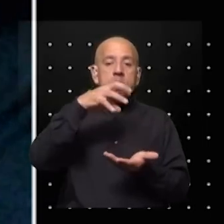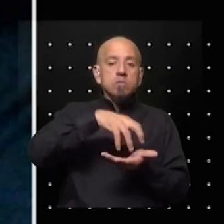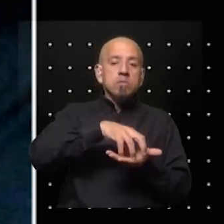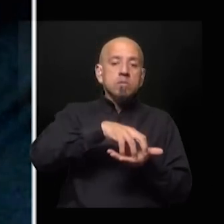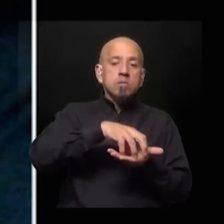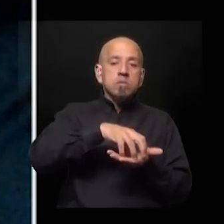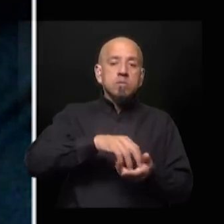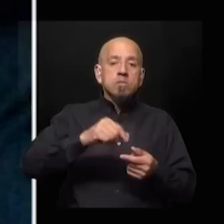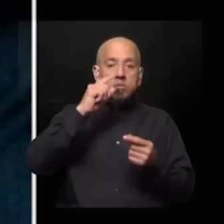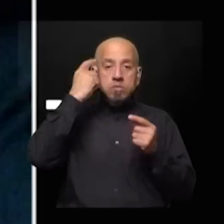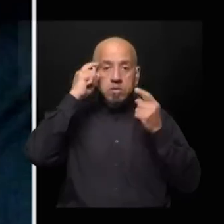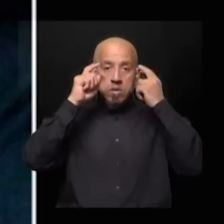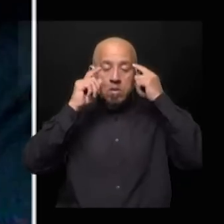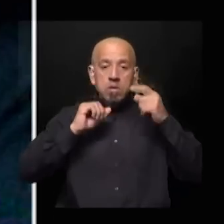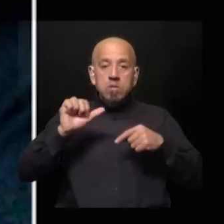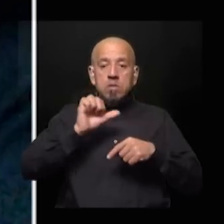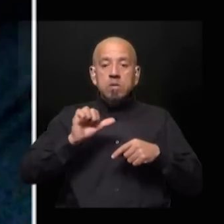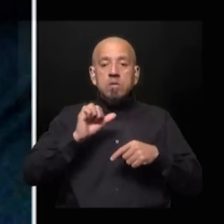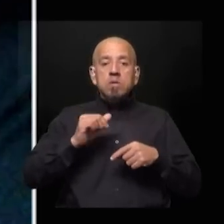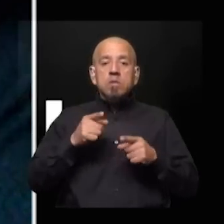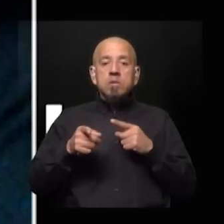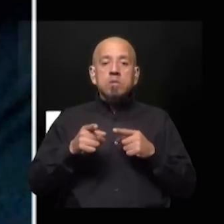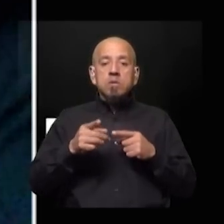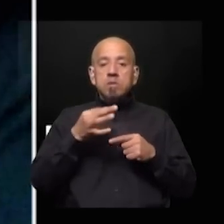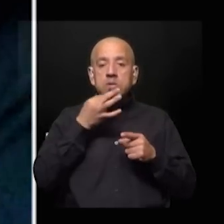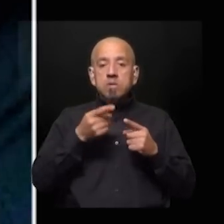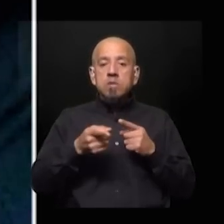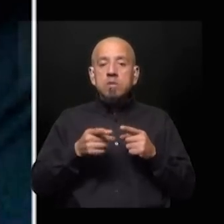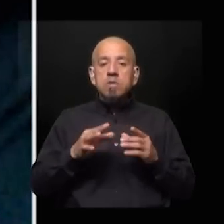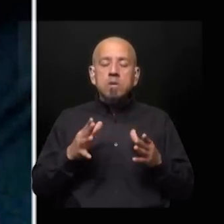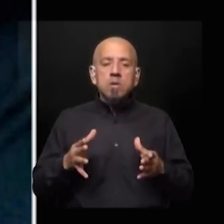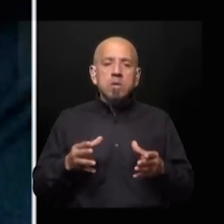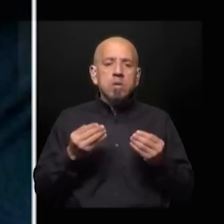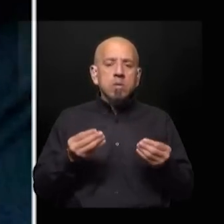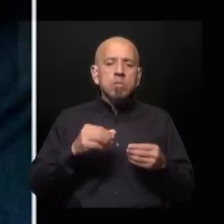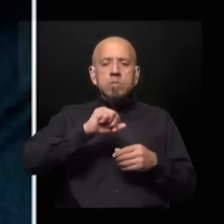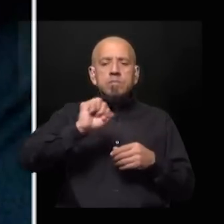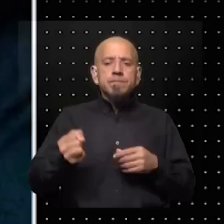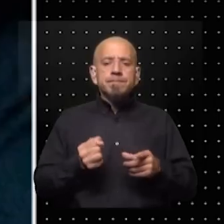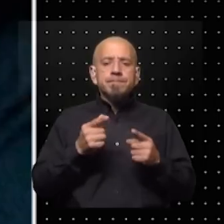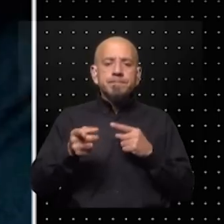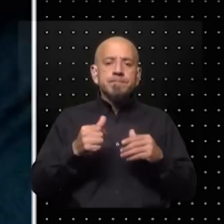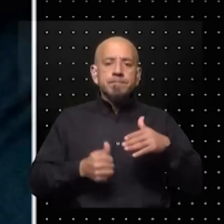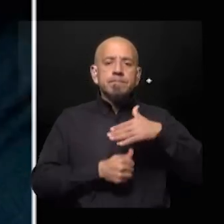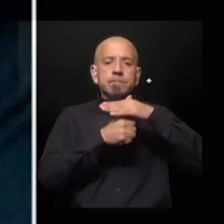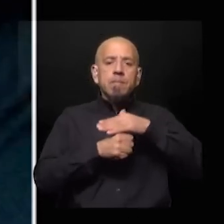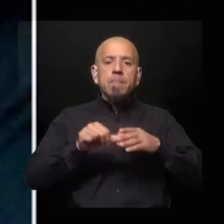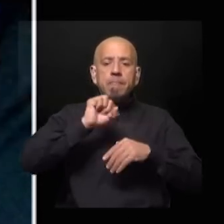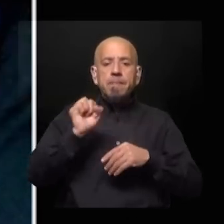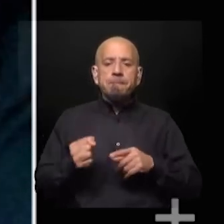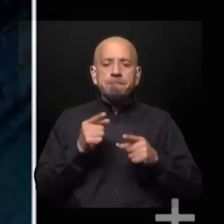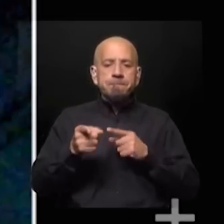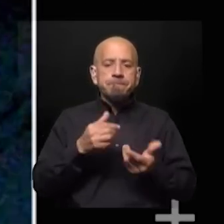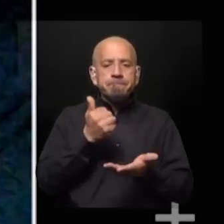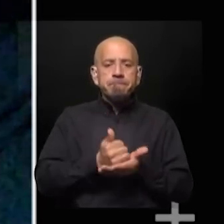grandes iniciativas empresariales antes Álvaro mencionaba también como Sudáfrica era como el gran líder africano por su